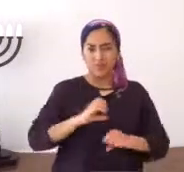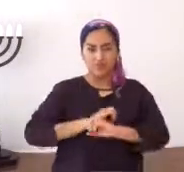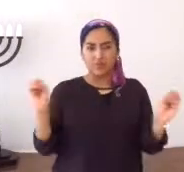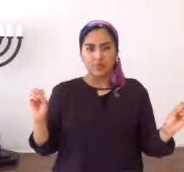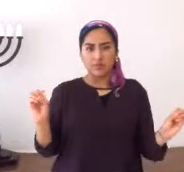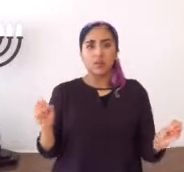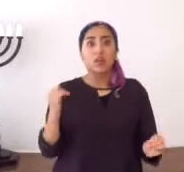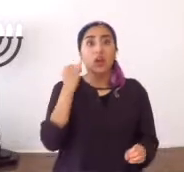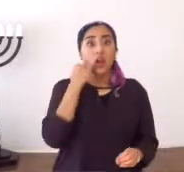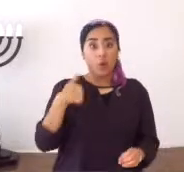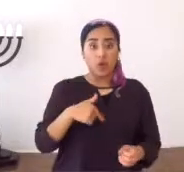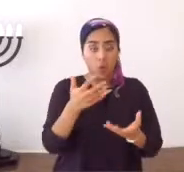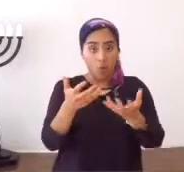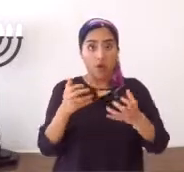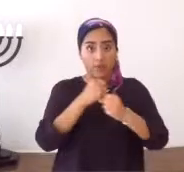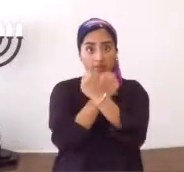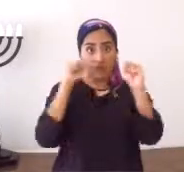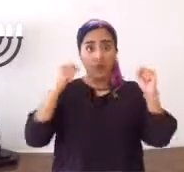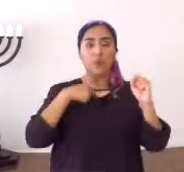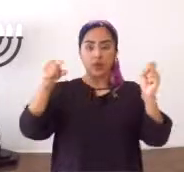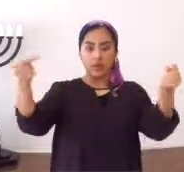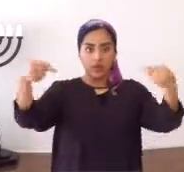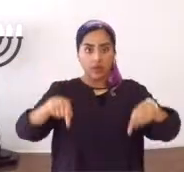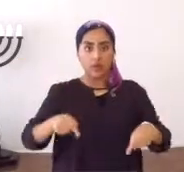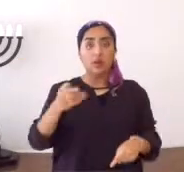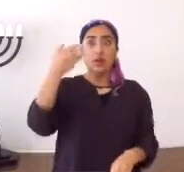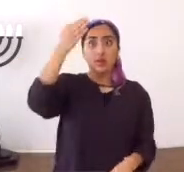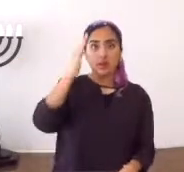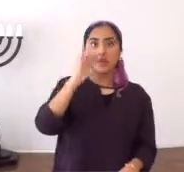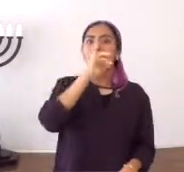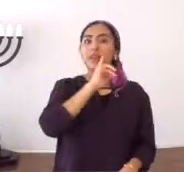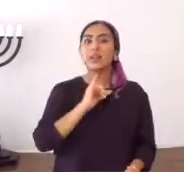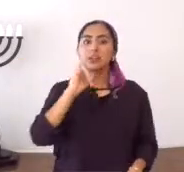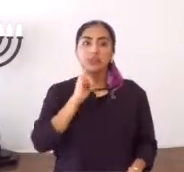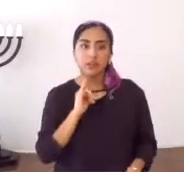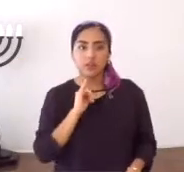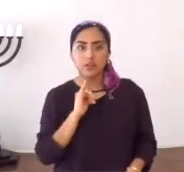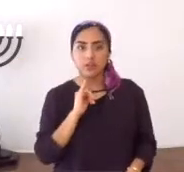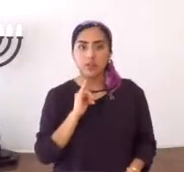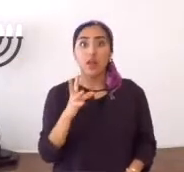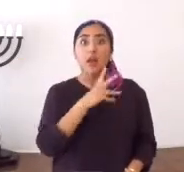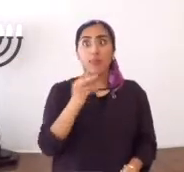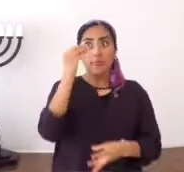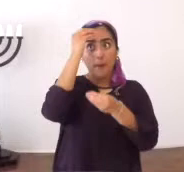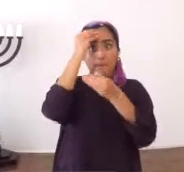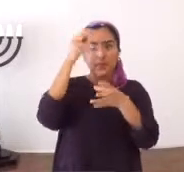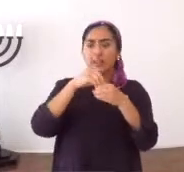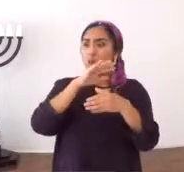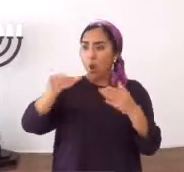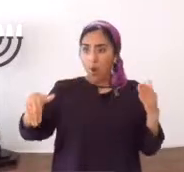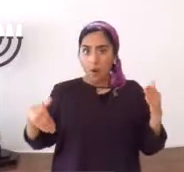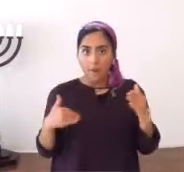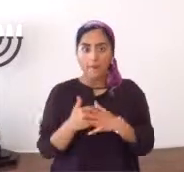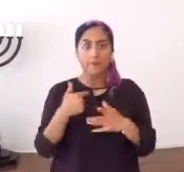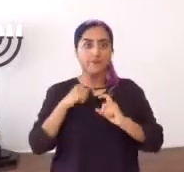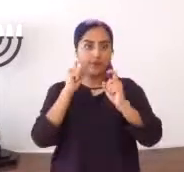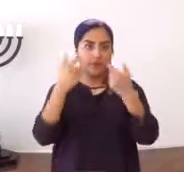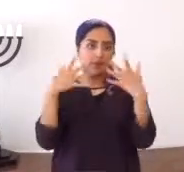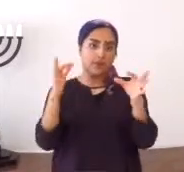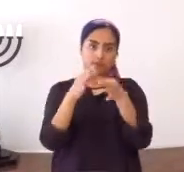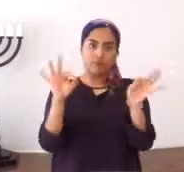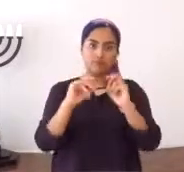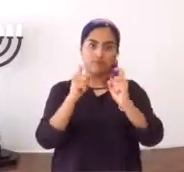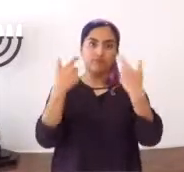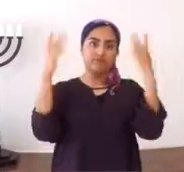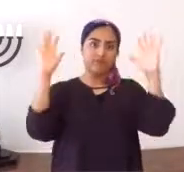cristiano, no, eso no existe, si quiere uno ser salvo, hay que venir al Elohim, al Dios de Israel, y obedecerle